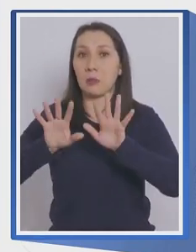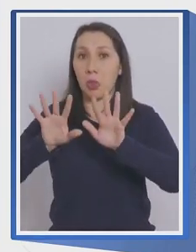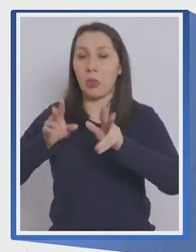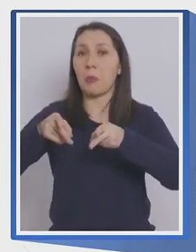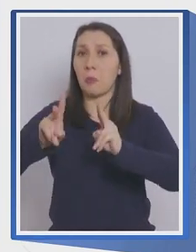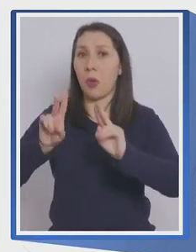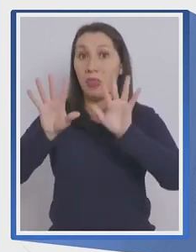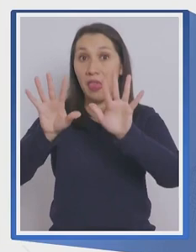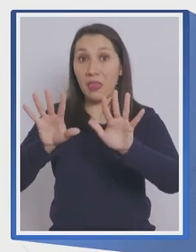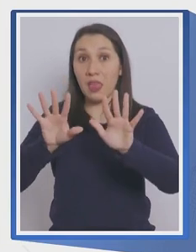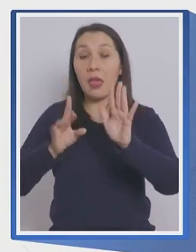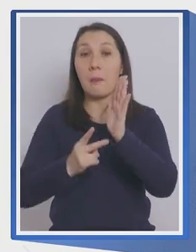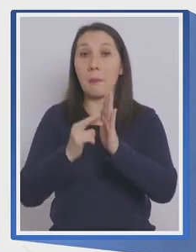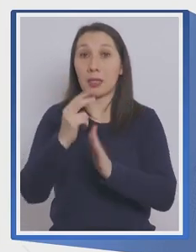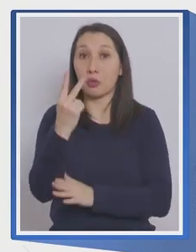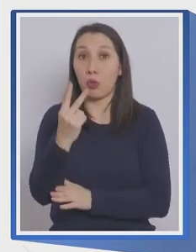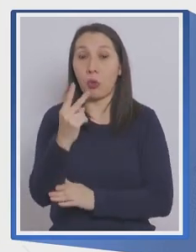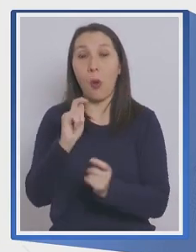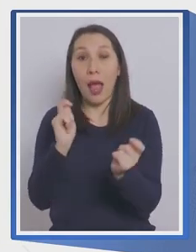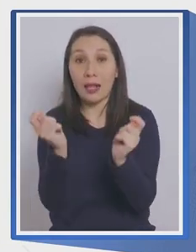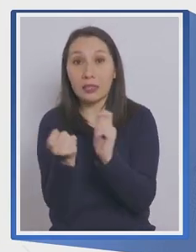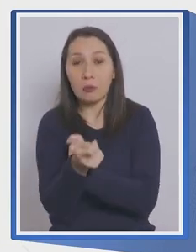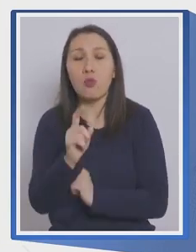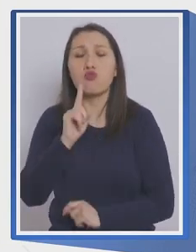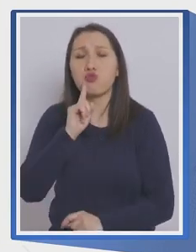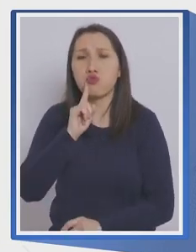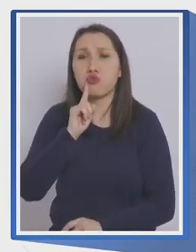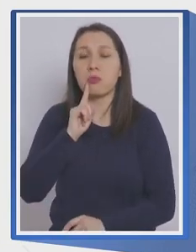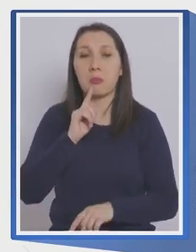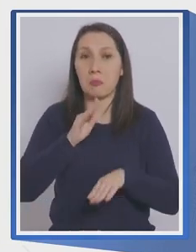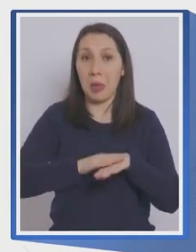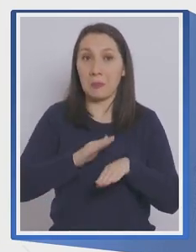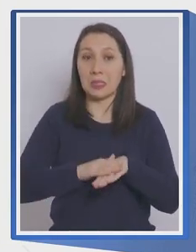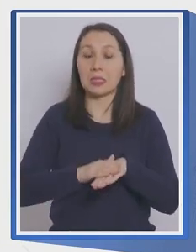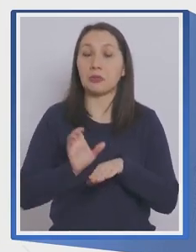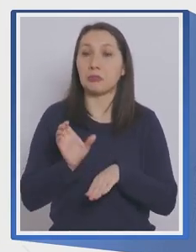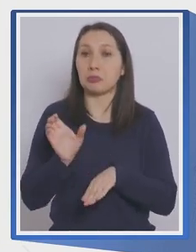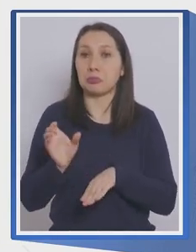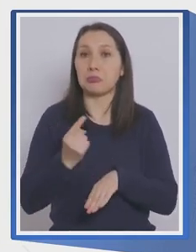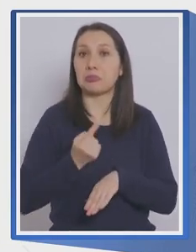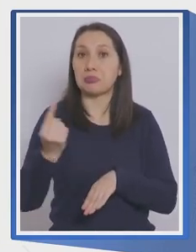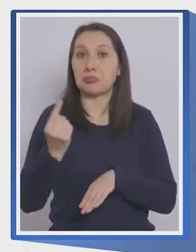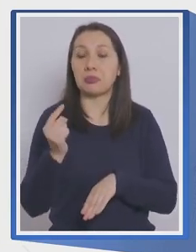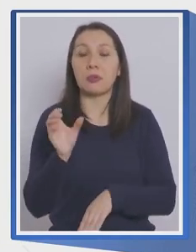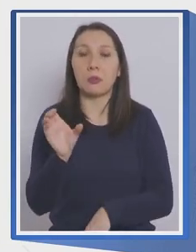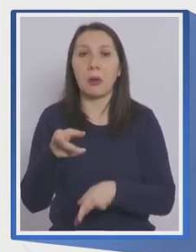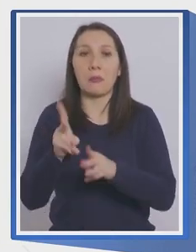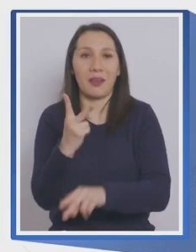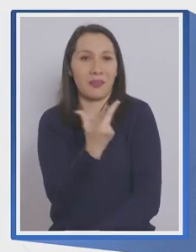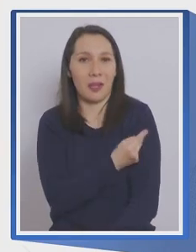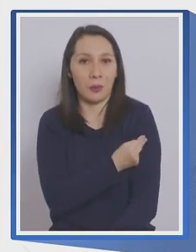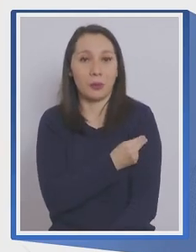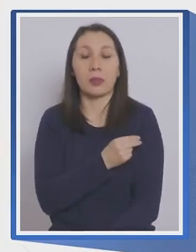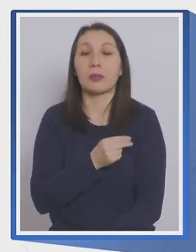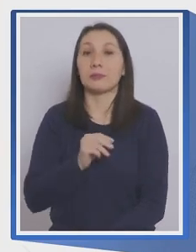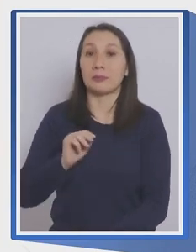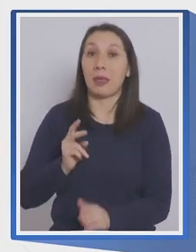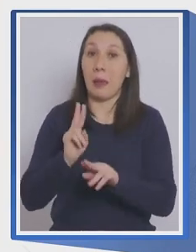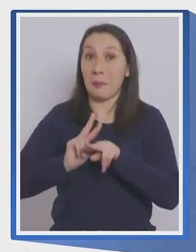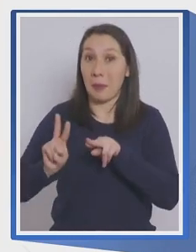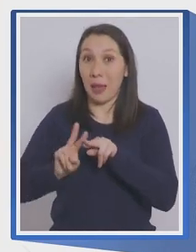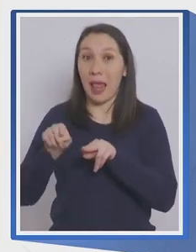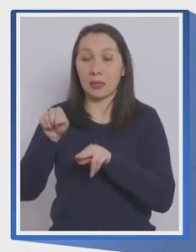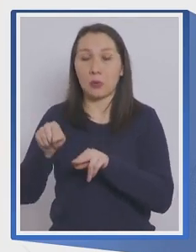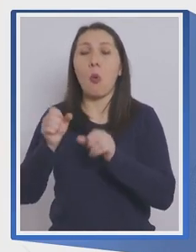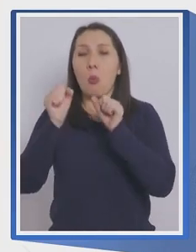en transición si las personas cuentan con su pase de movilidad habilitado. En preparación, se podrán